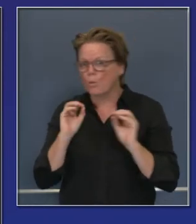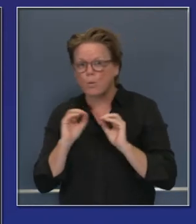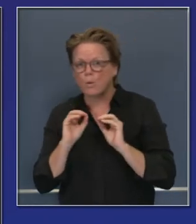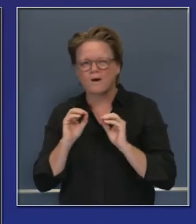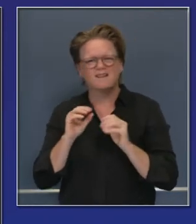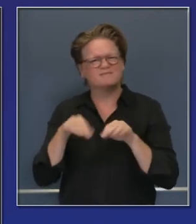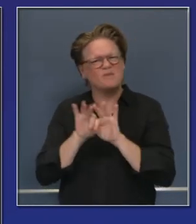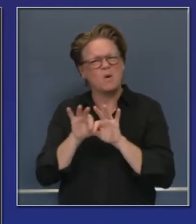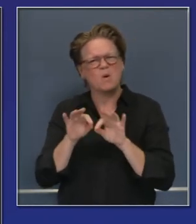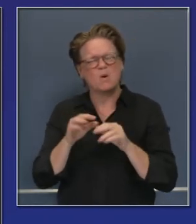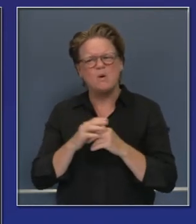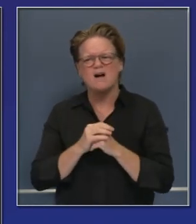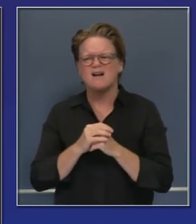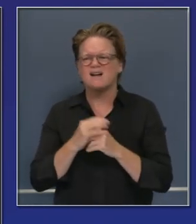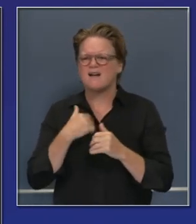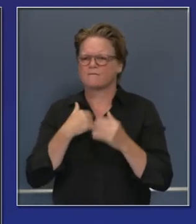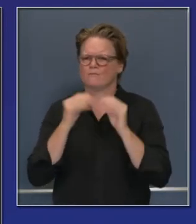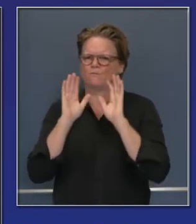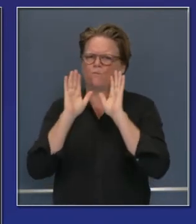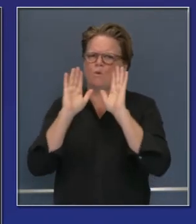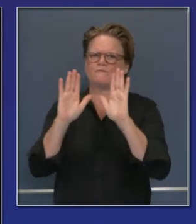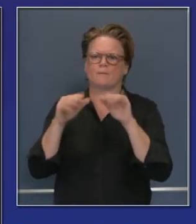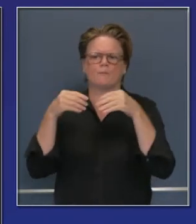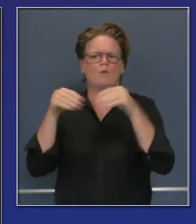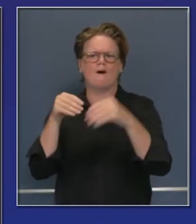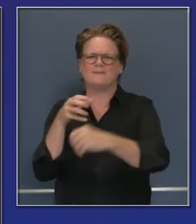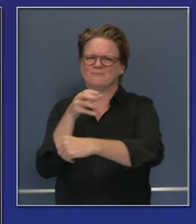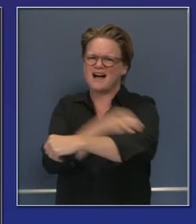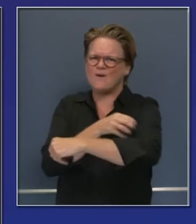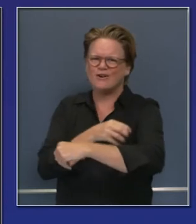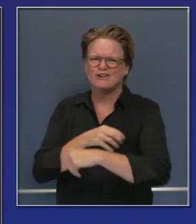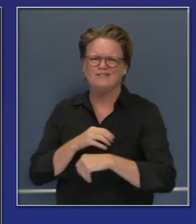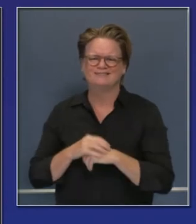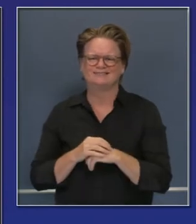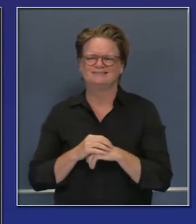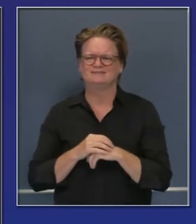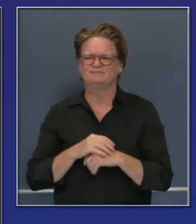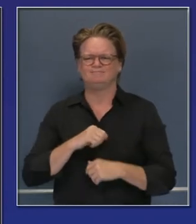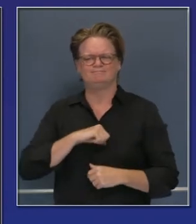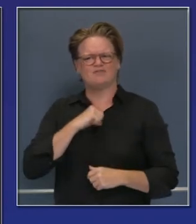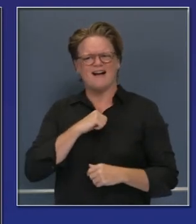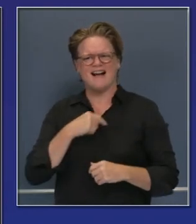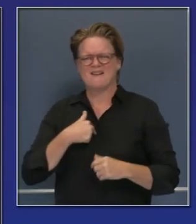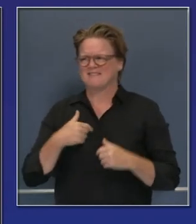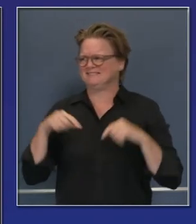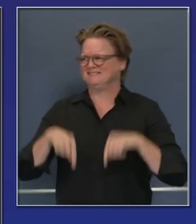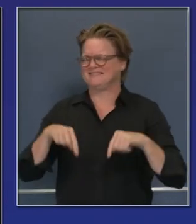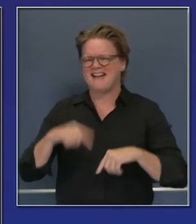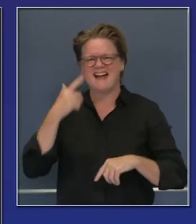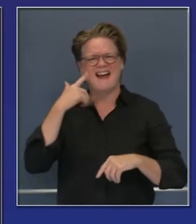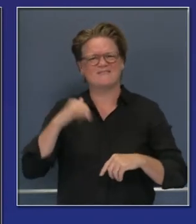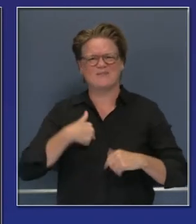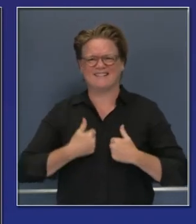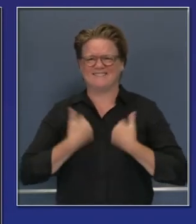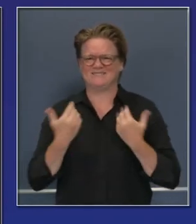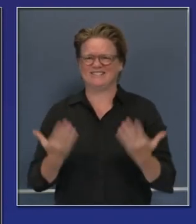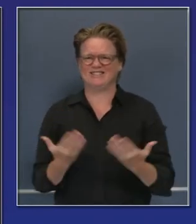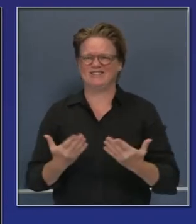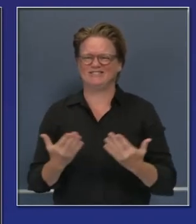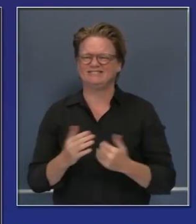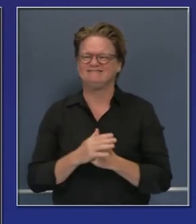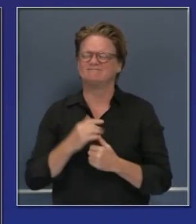su increíble poder en el mercado, su capacidad de compra, definitivamente estamos